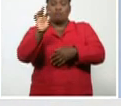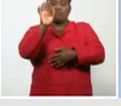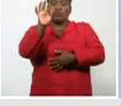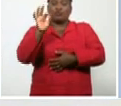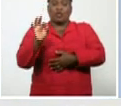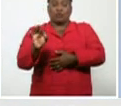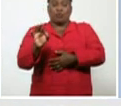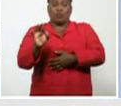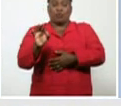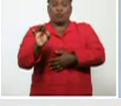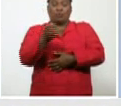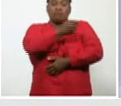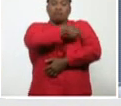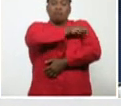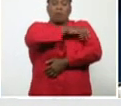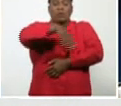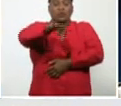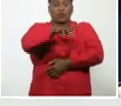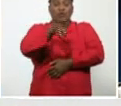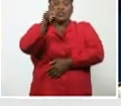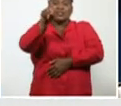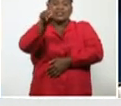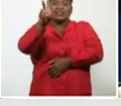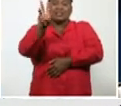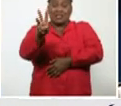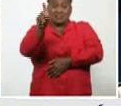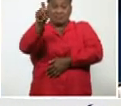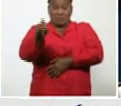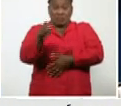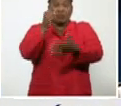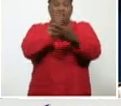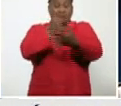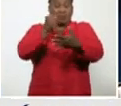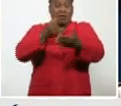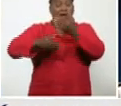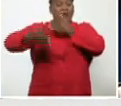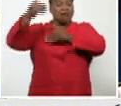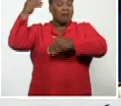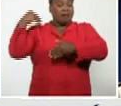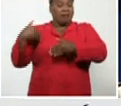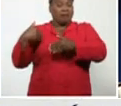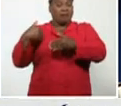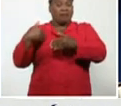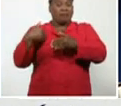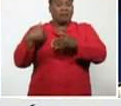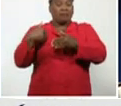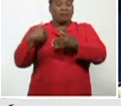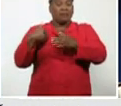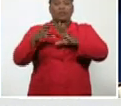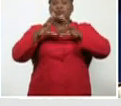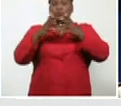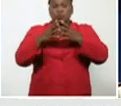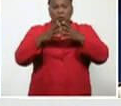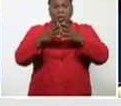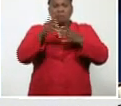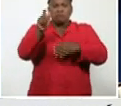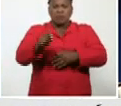Los 13 nuevos casos confirmados en el día de ayer, todos son cubanos.